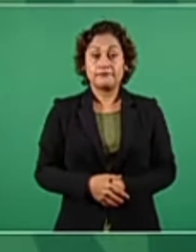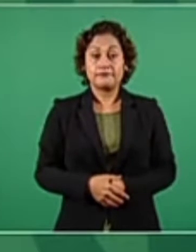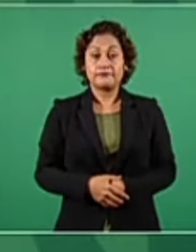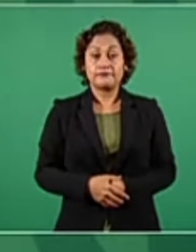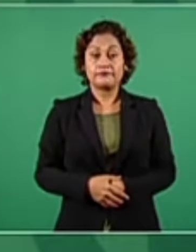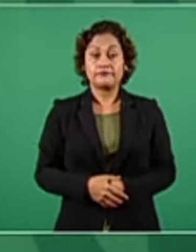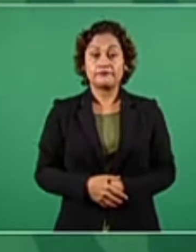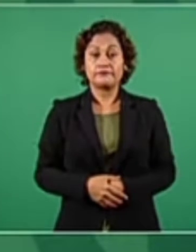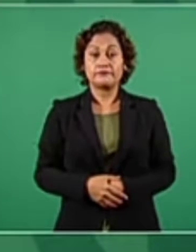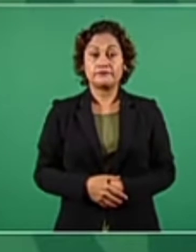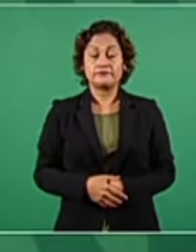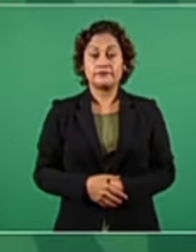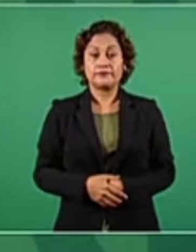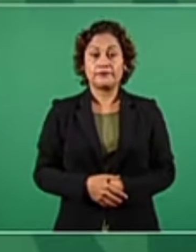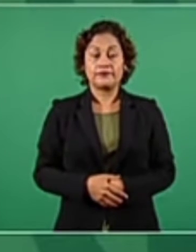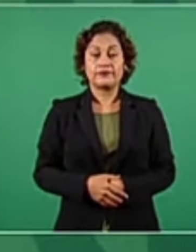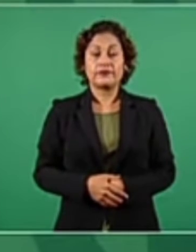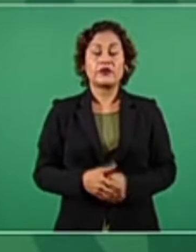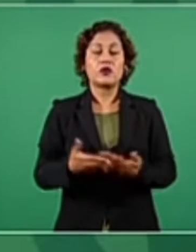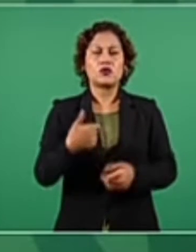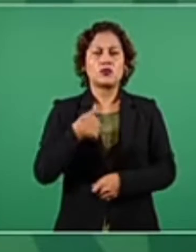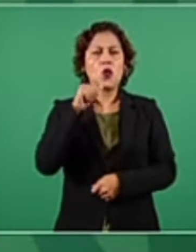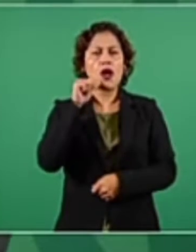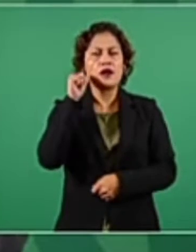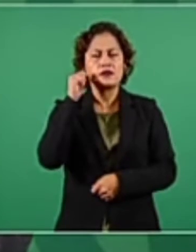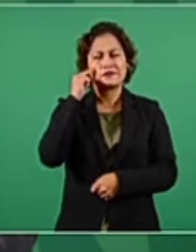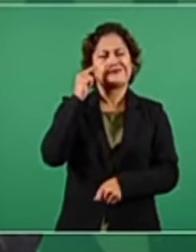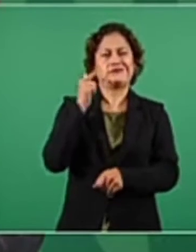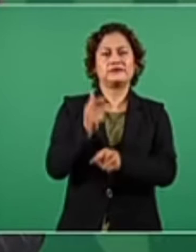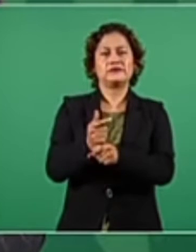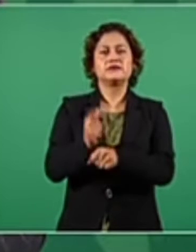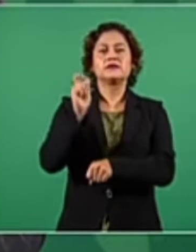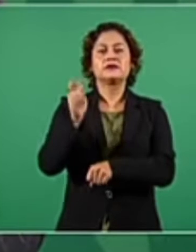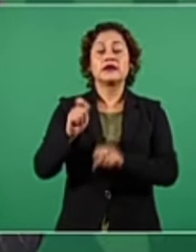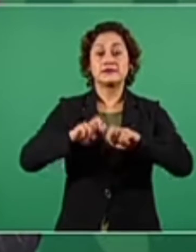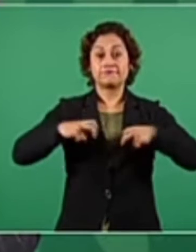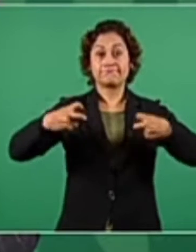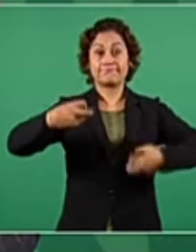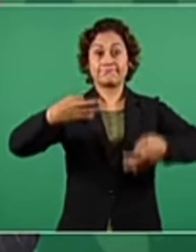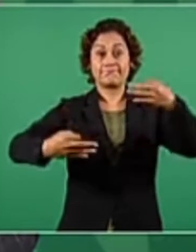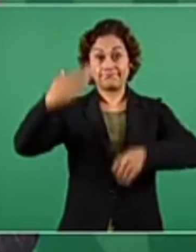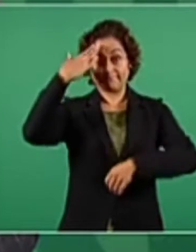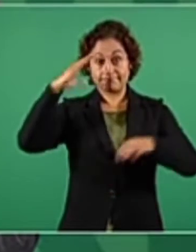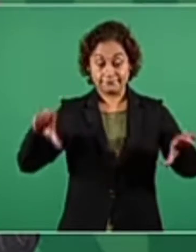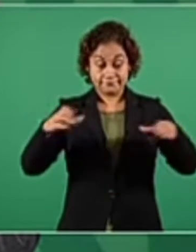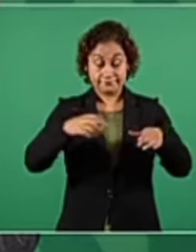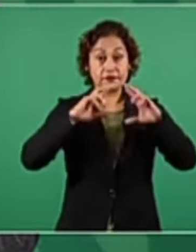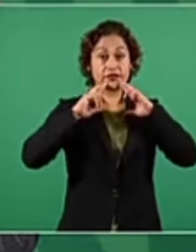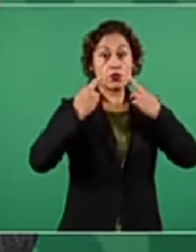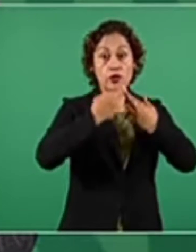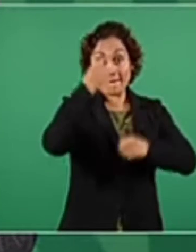Me enteré ayer de que se reunieron los magistrados y destituyeron al presidente.